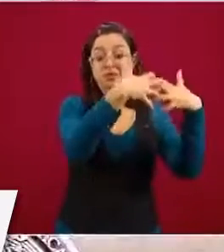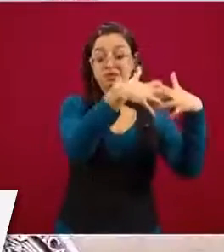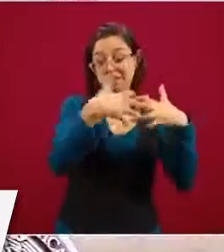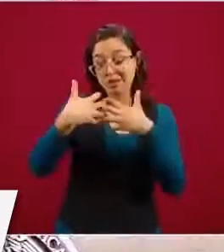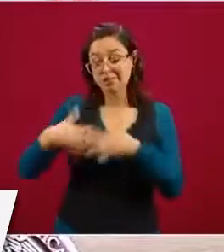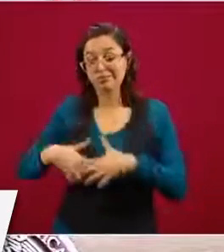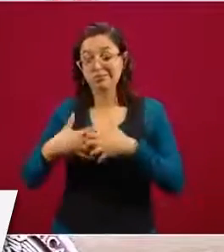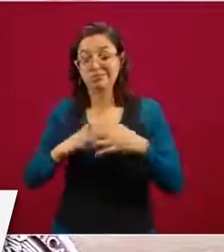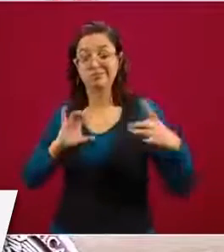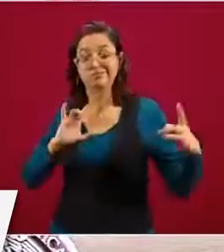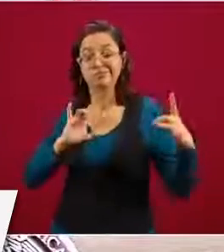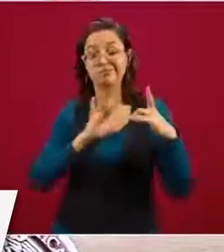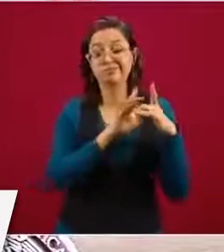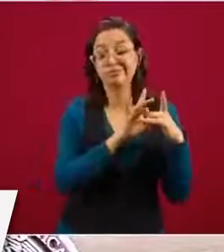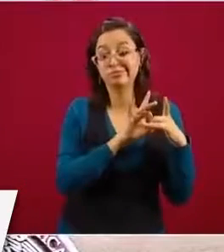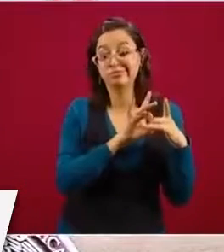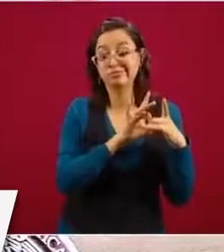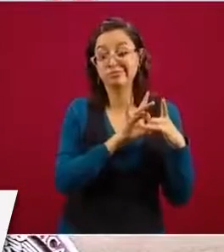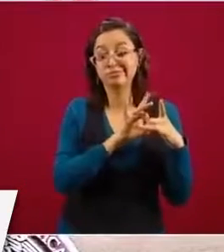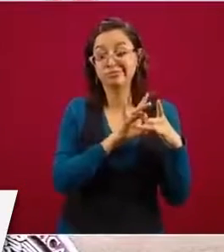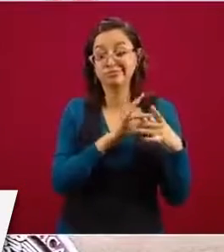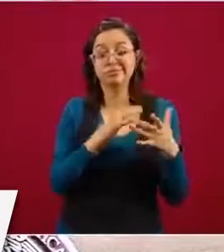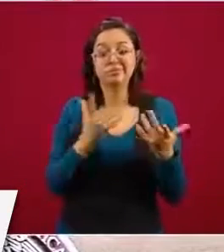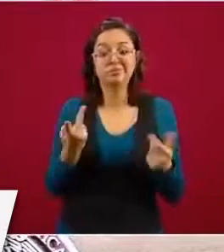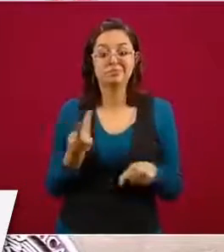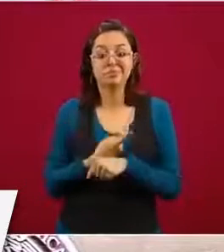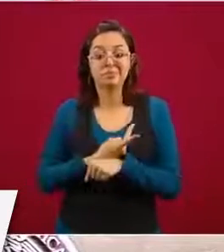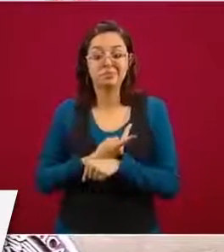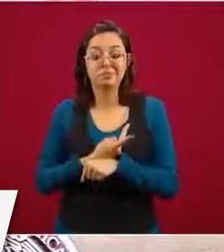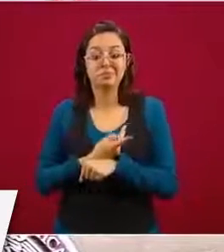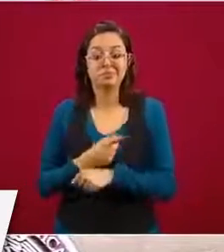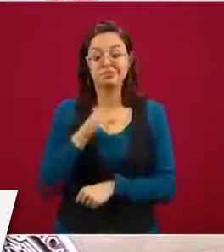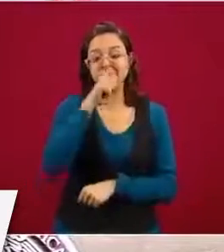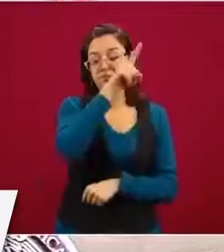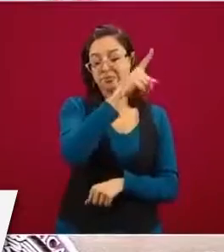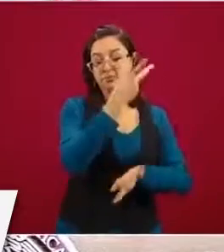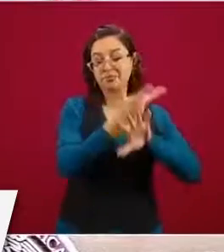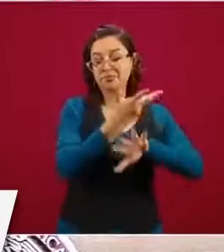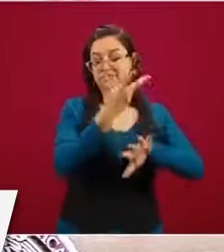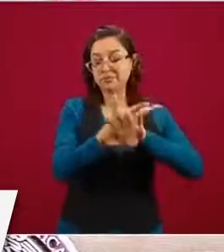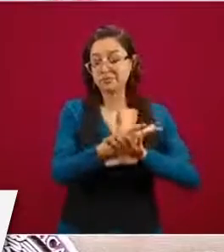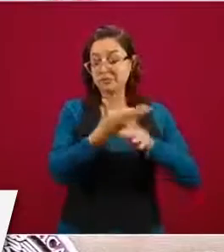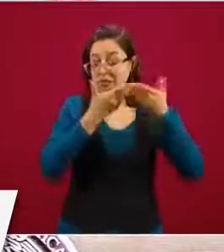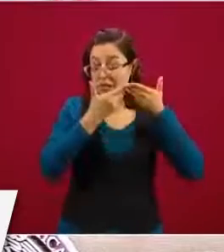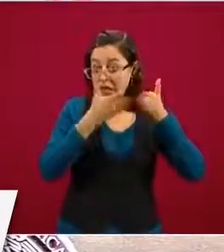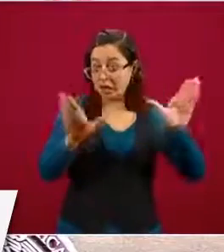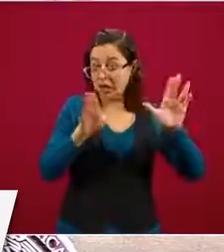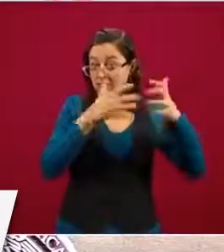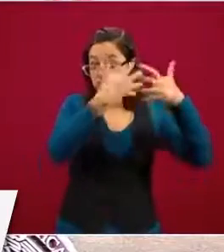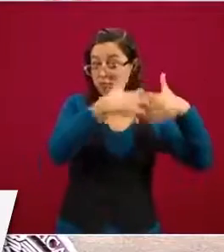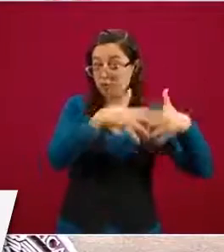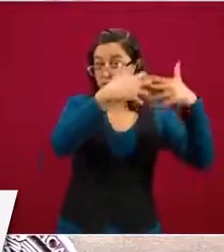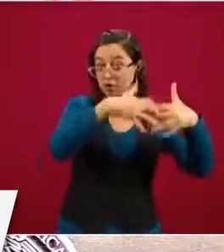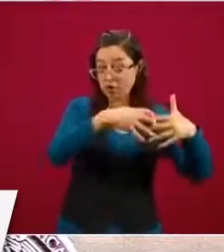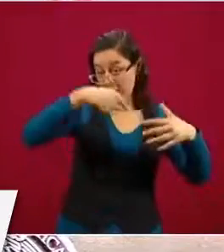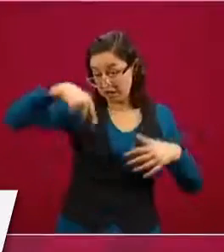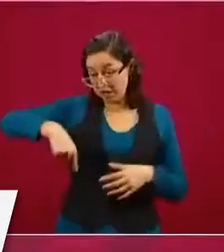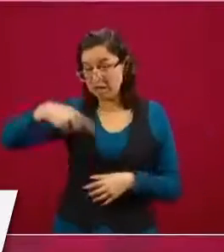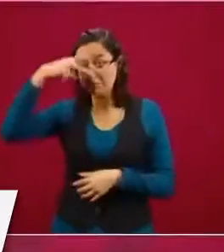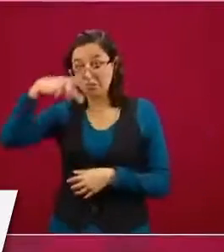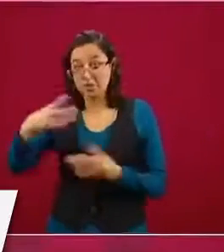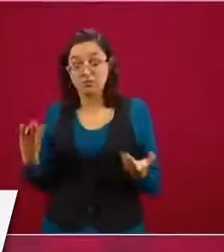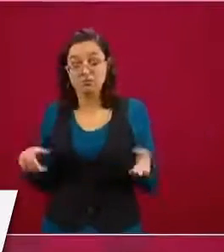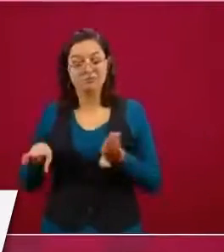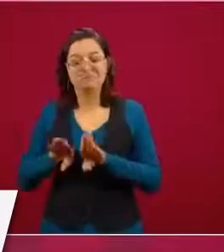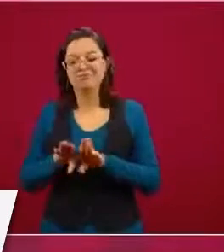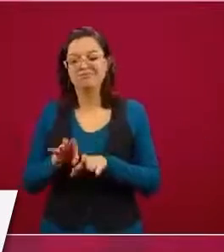y ellos no podrían abrir sus plantas si no se abre